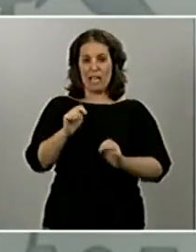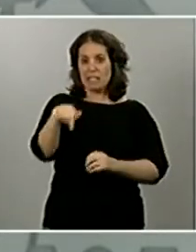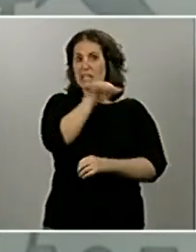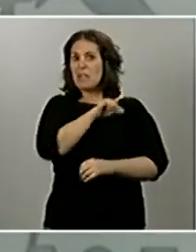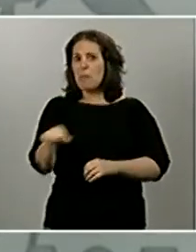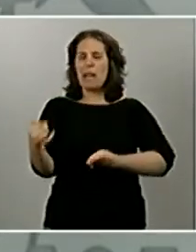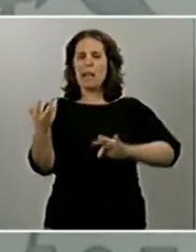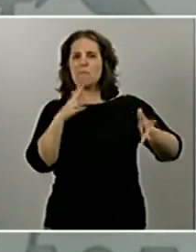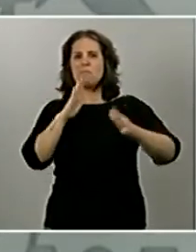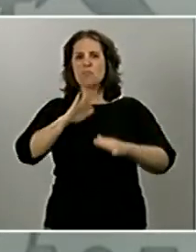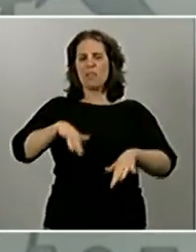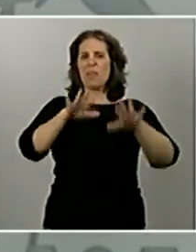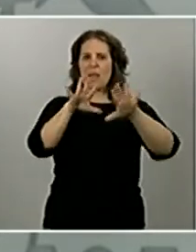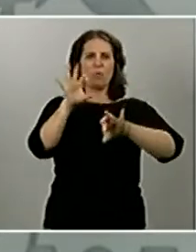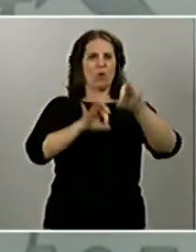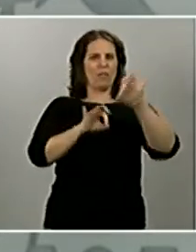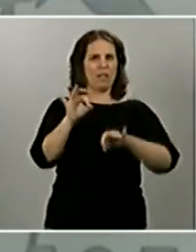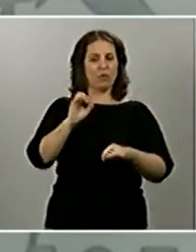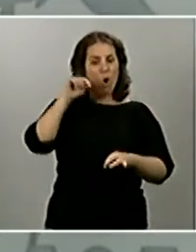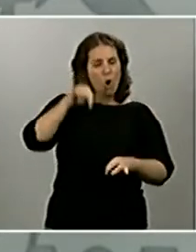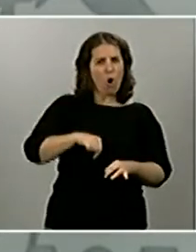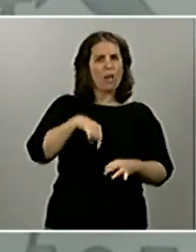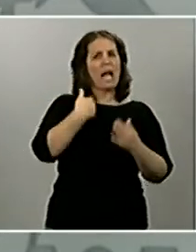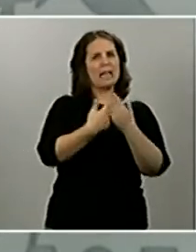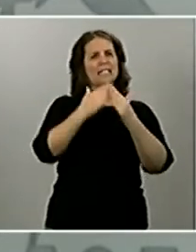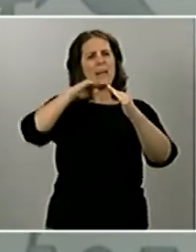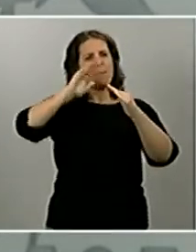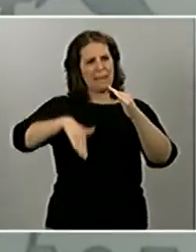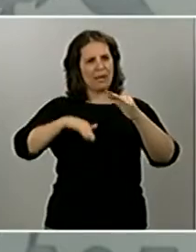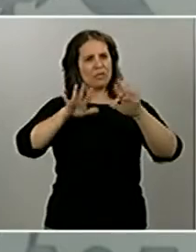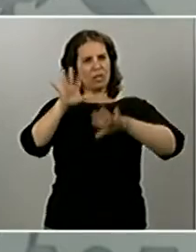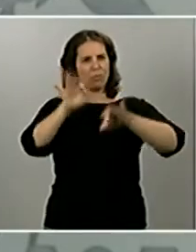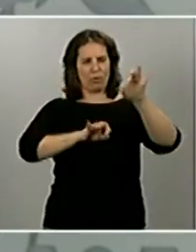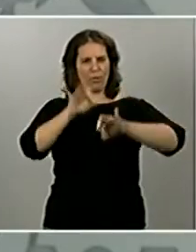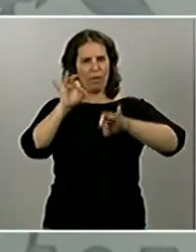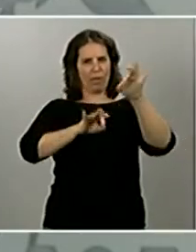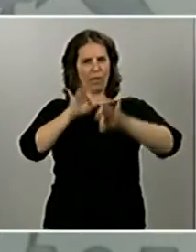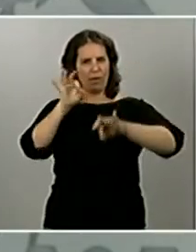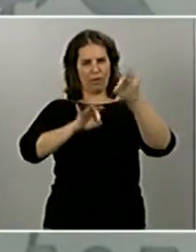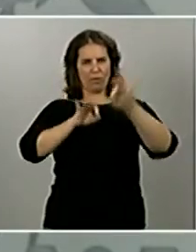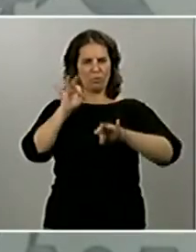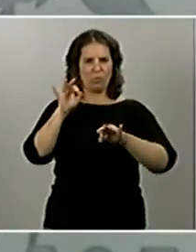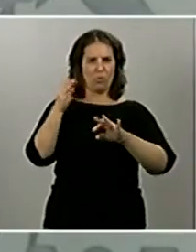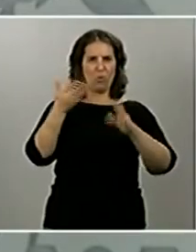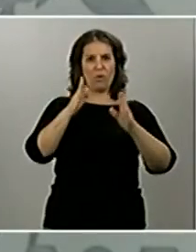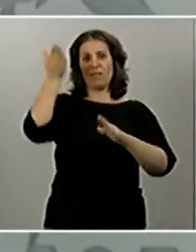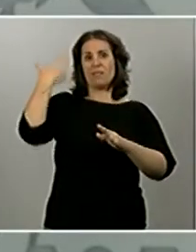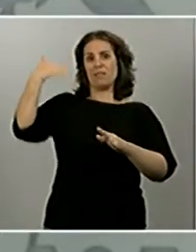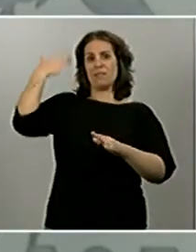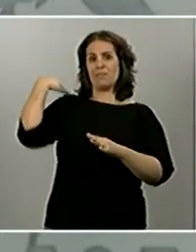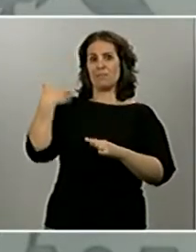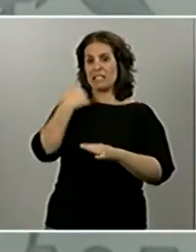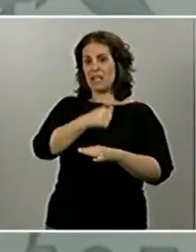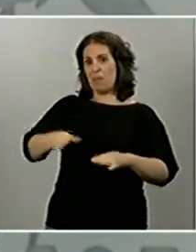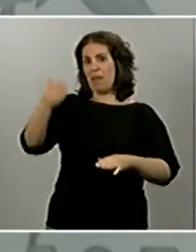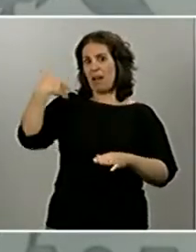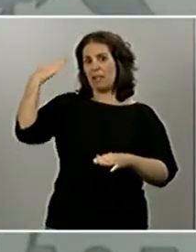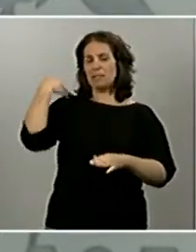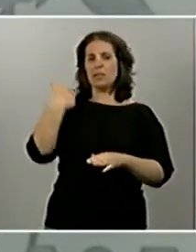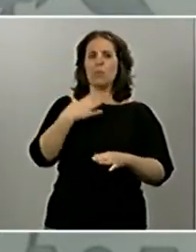incluso hoy en cifras más bajas, respecto a un 20-30% que teníamos las semanas anteriores.